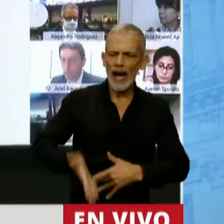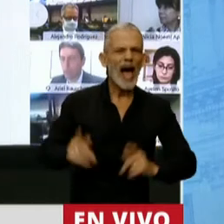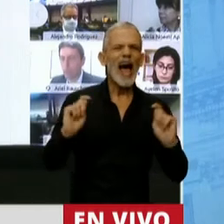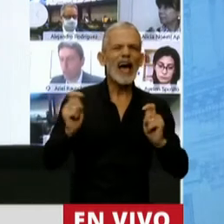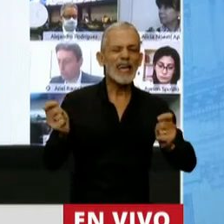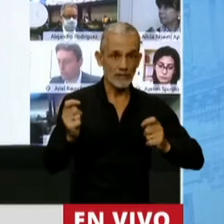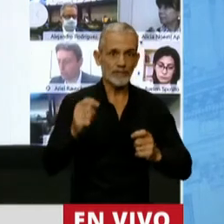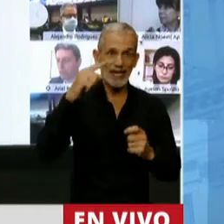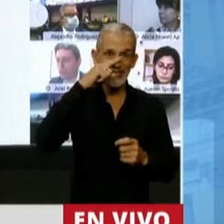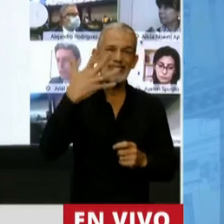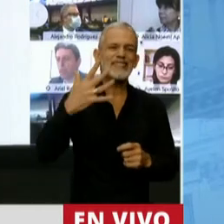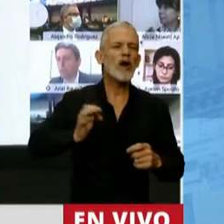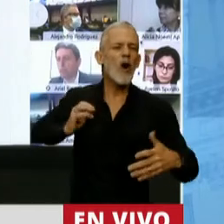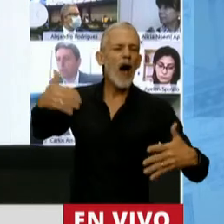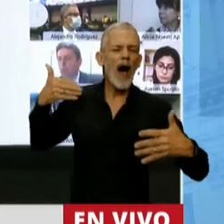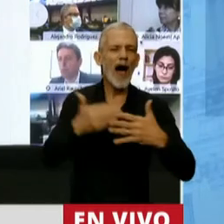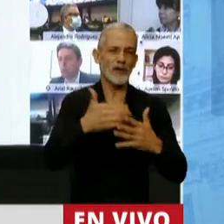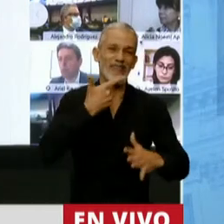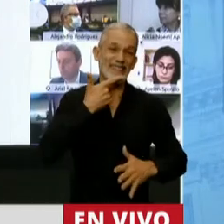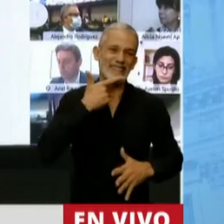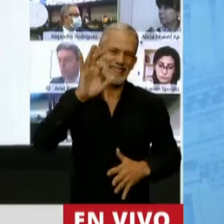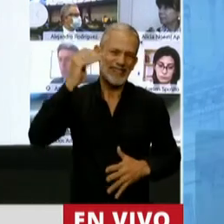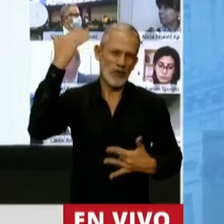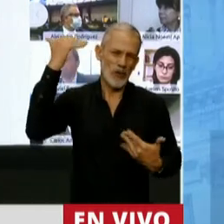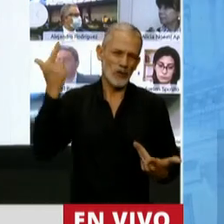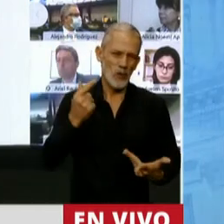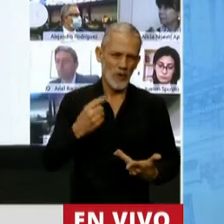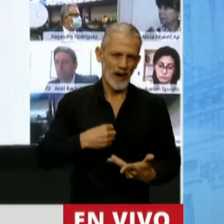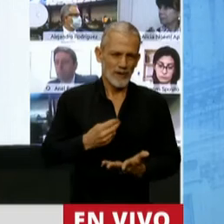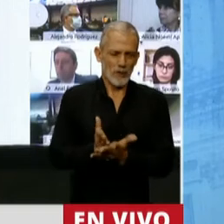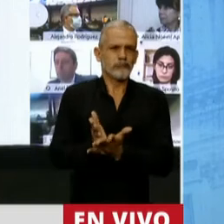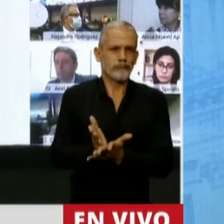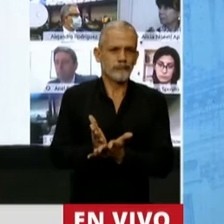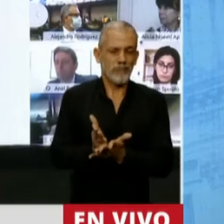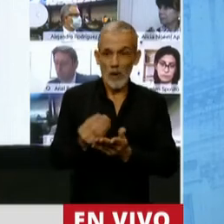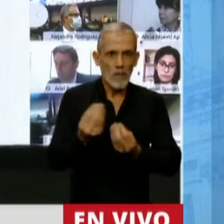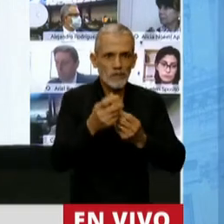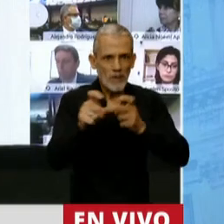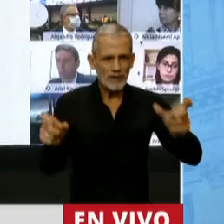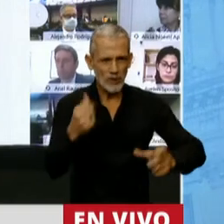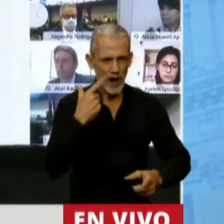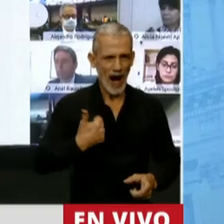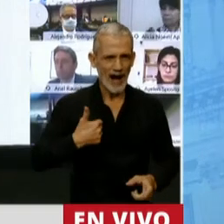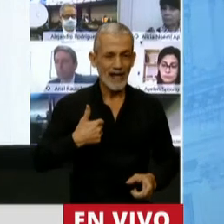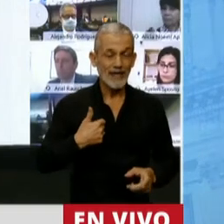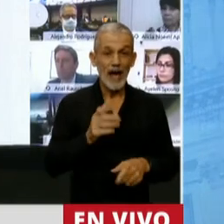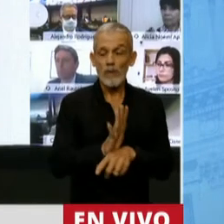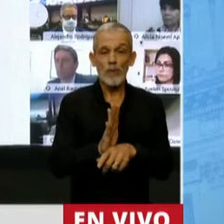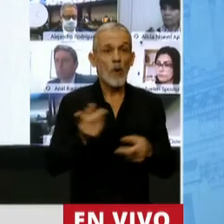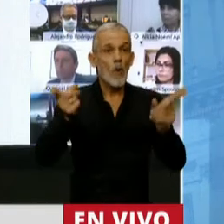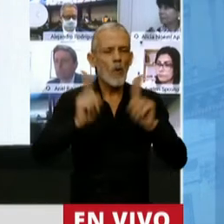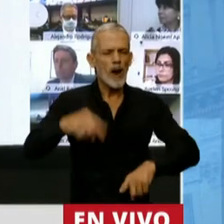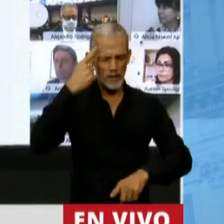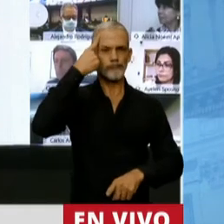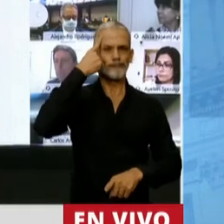a los 75 años de ese 17 de octubre, que para muchos de argentinos fue un volver a creer, fue un